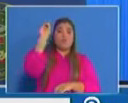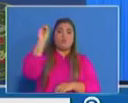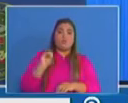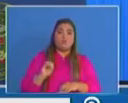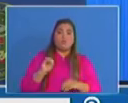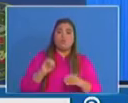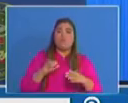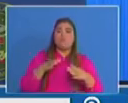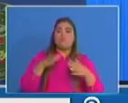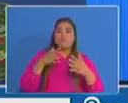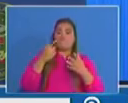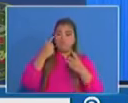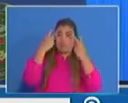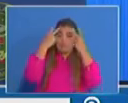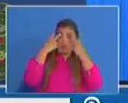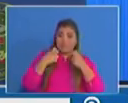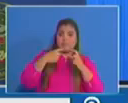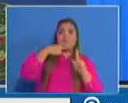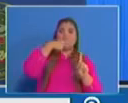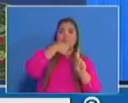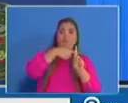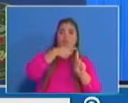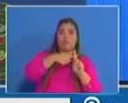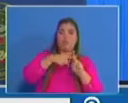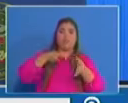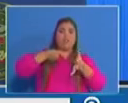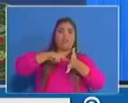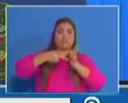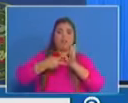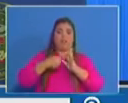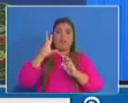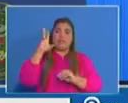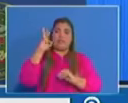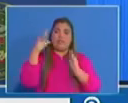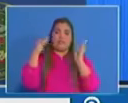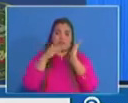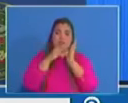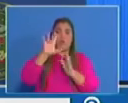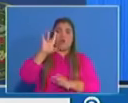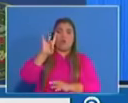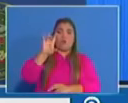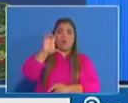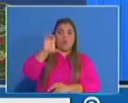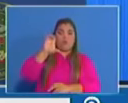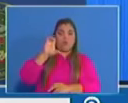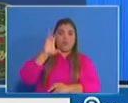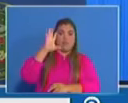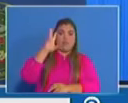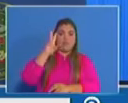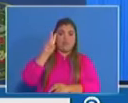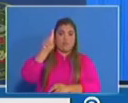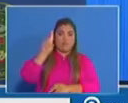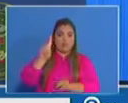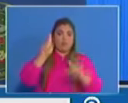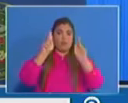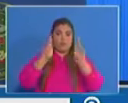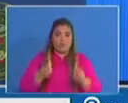negativas, lo que representa 6.861 pruebas.